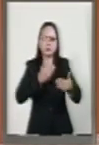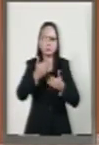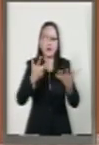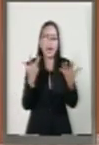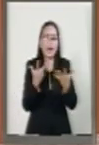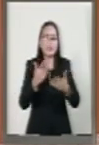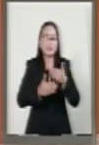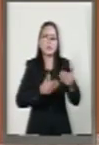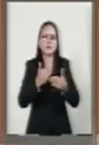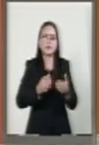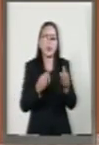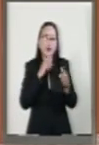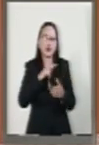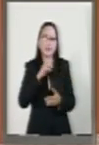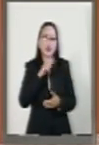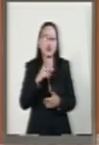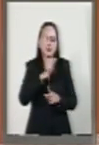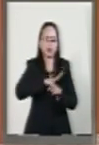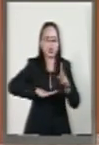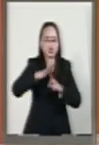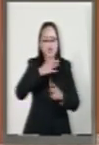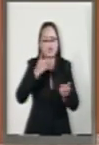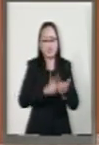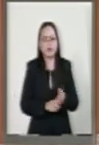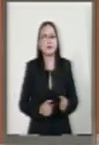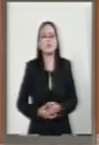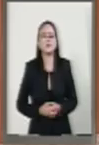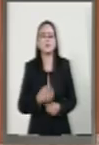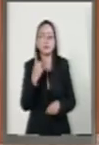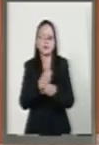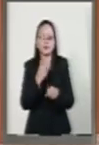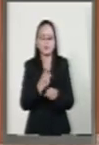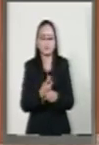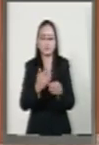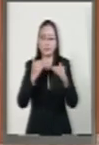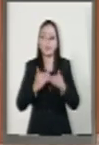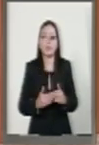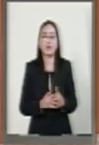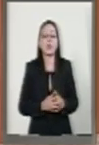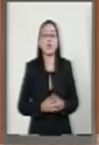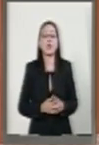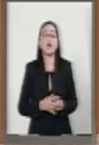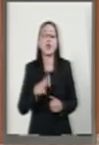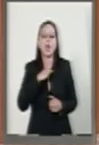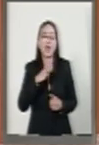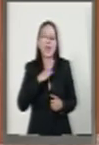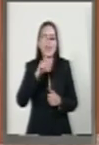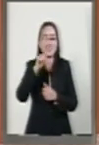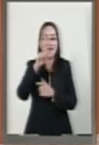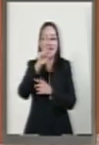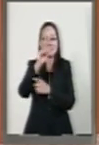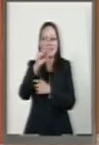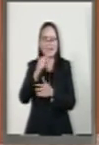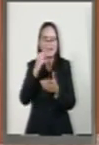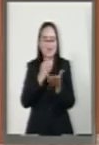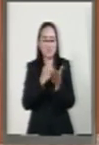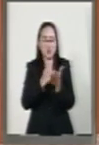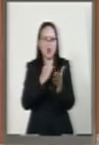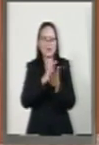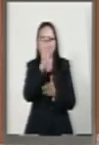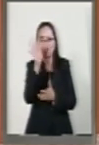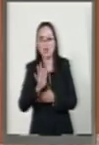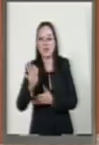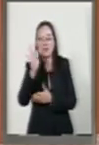generar mejores condiciones en el contenido. Primero, en el tema del concurso de las tasas, consideramos que no